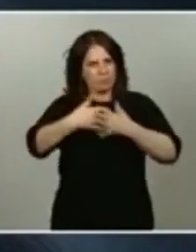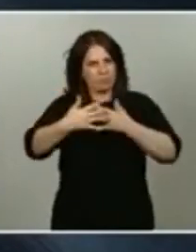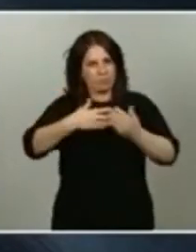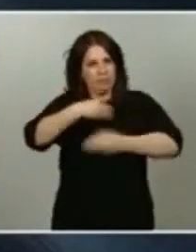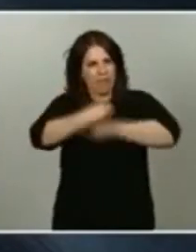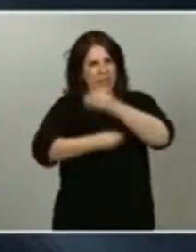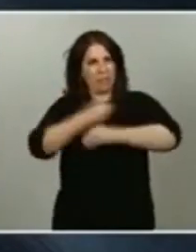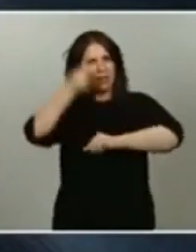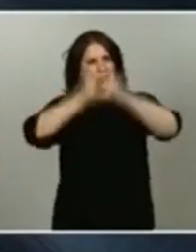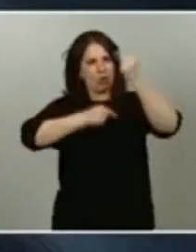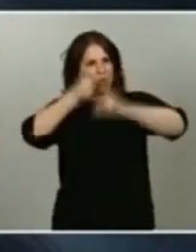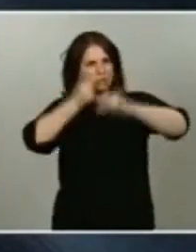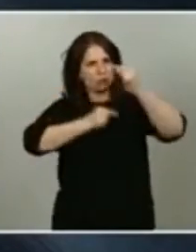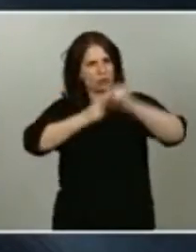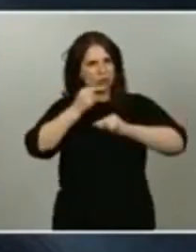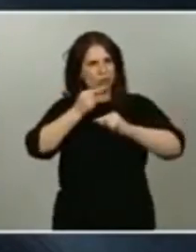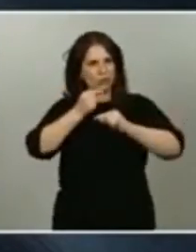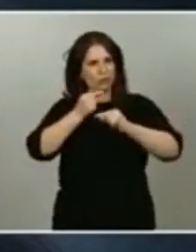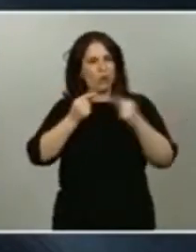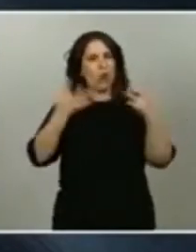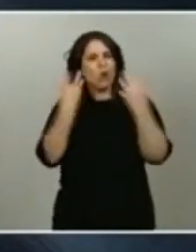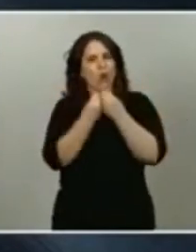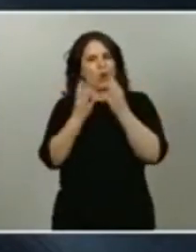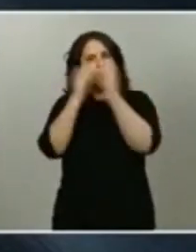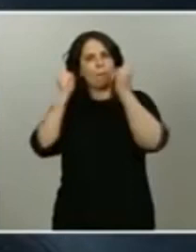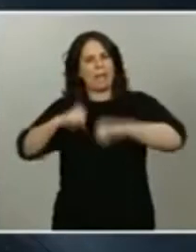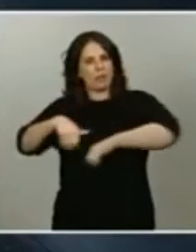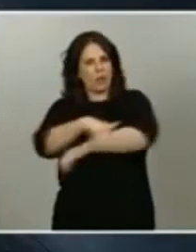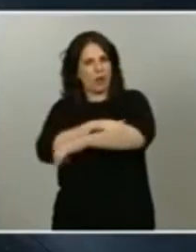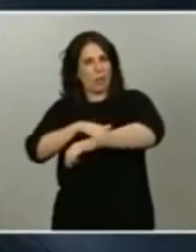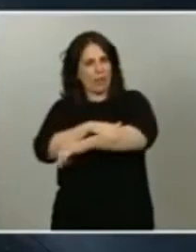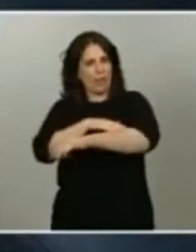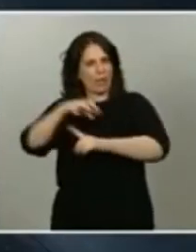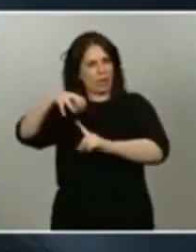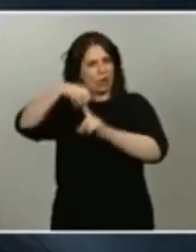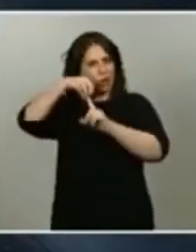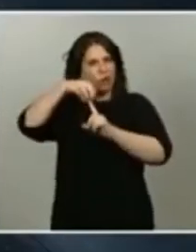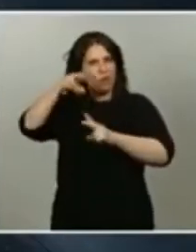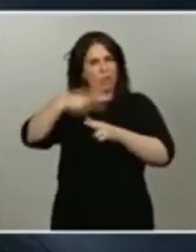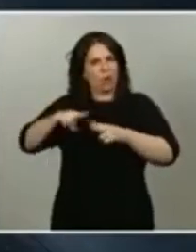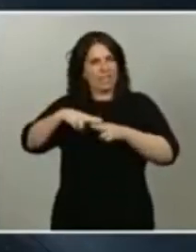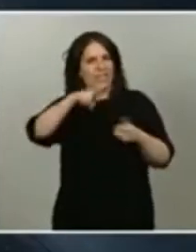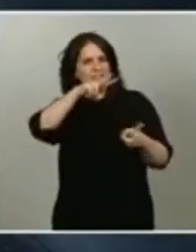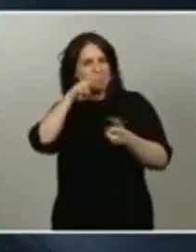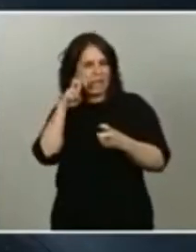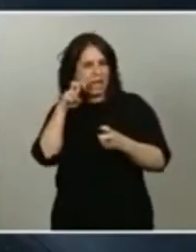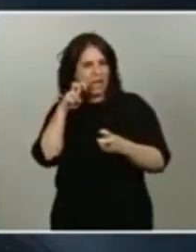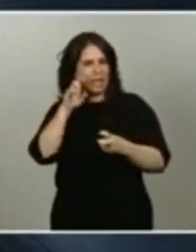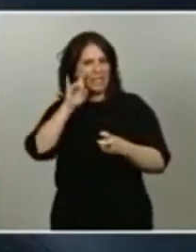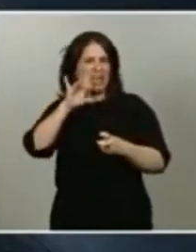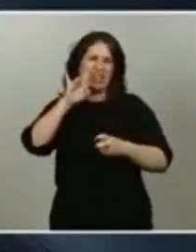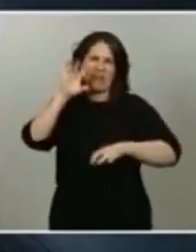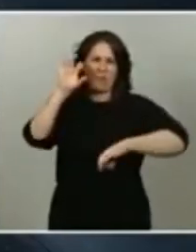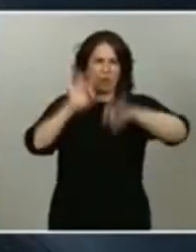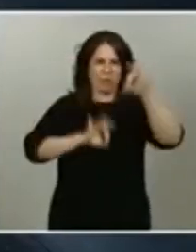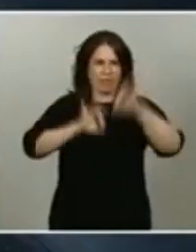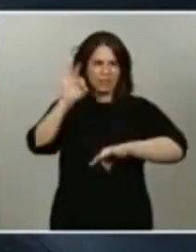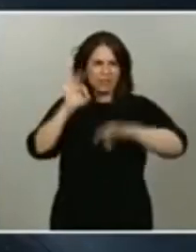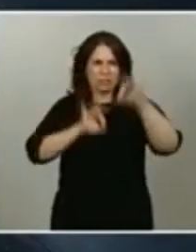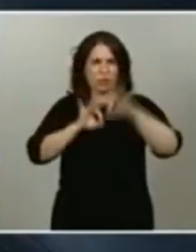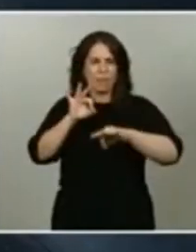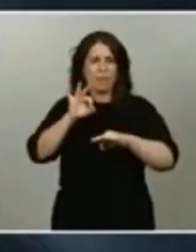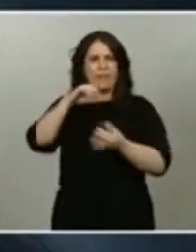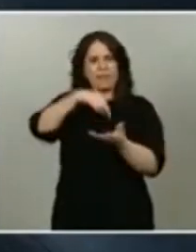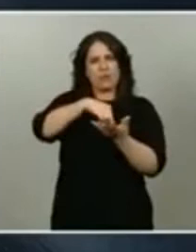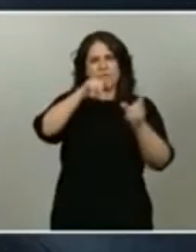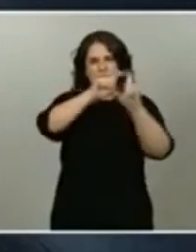el pacto de gobierno el elemento central del pacto de gobierno en política fiscal 15% del de impuesto de sociedades